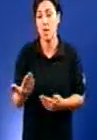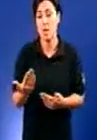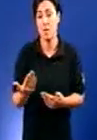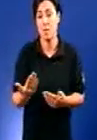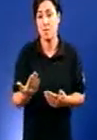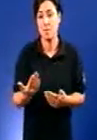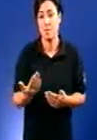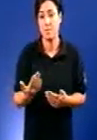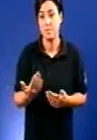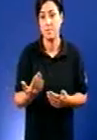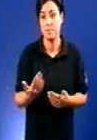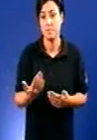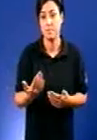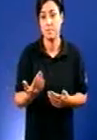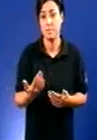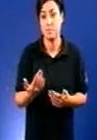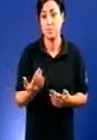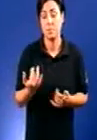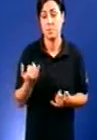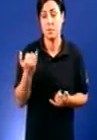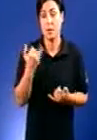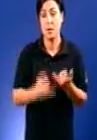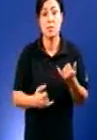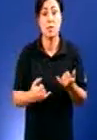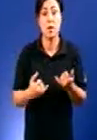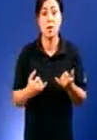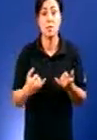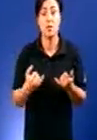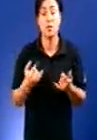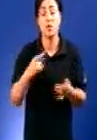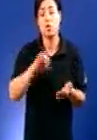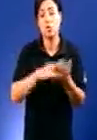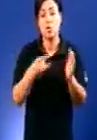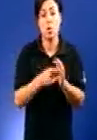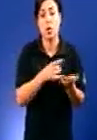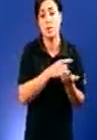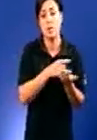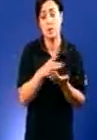vostedes non se pode razoar, é desadoxalos de ahí que entre un goberno que queira cambiar as cousas. Nada máis.